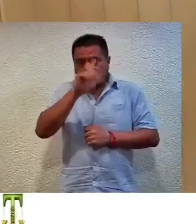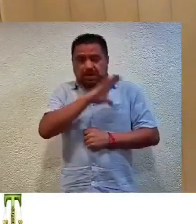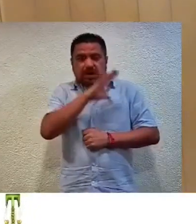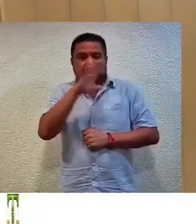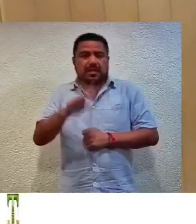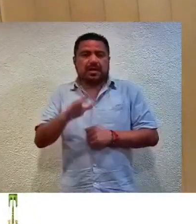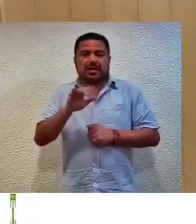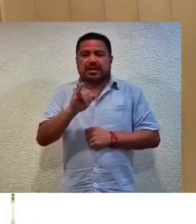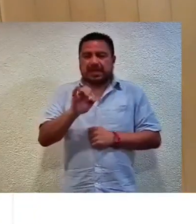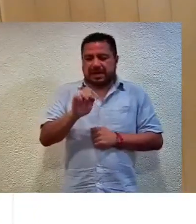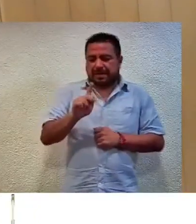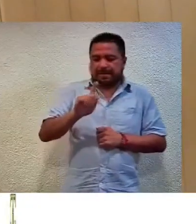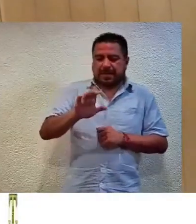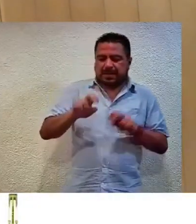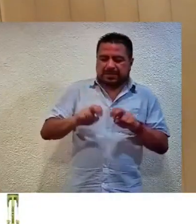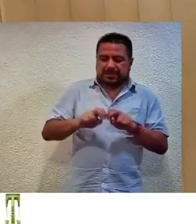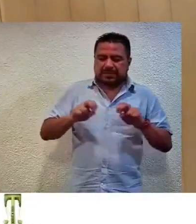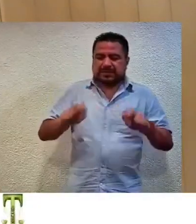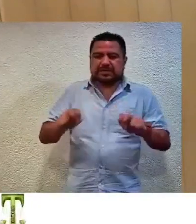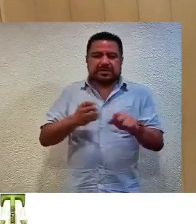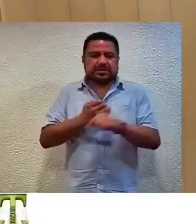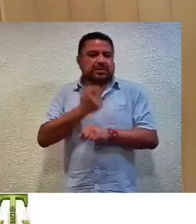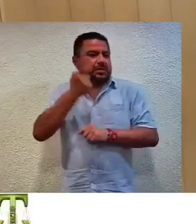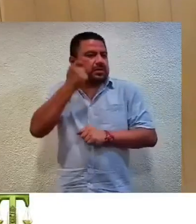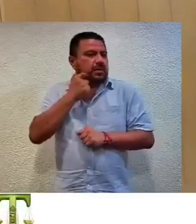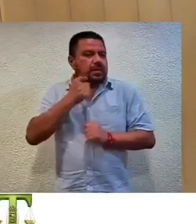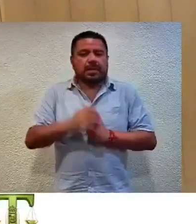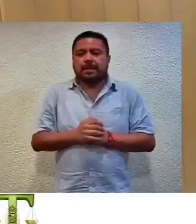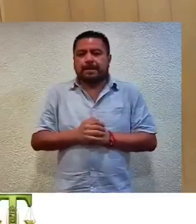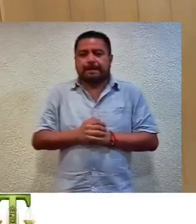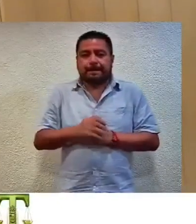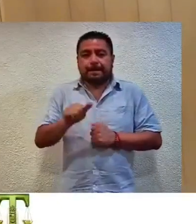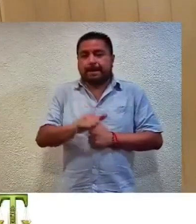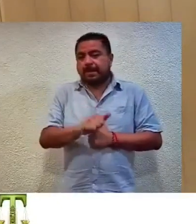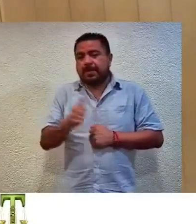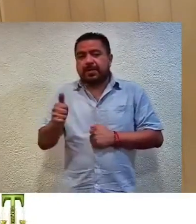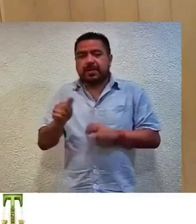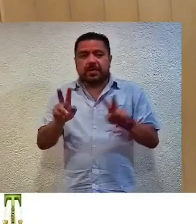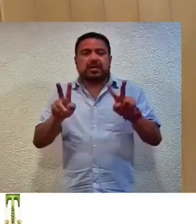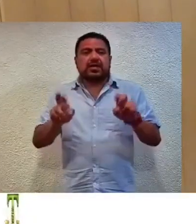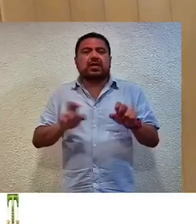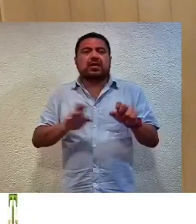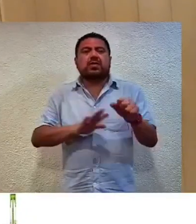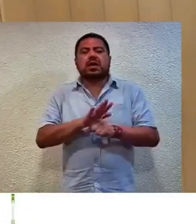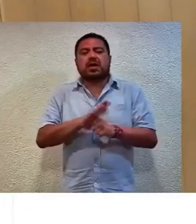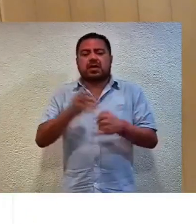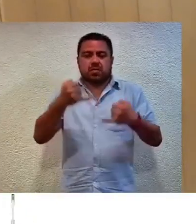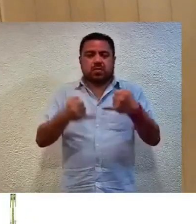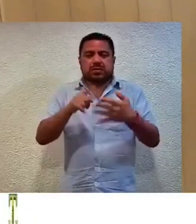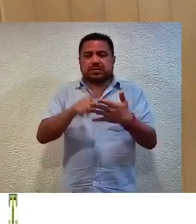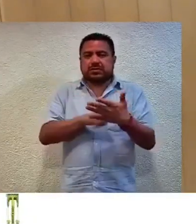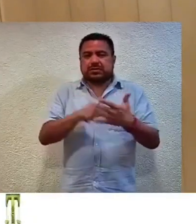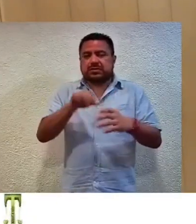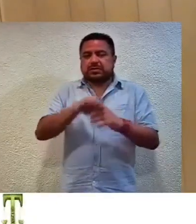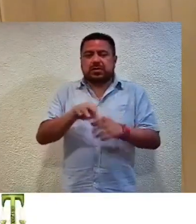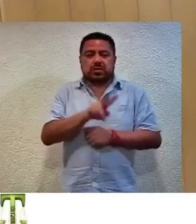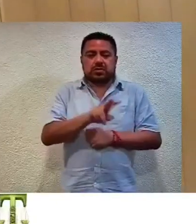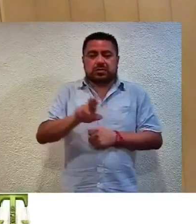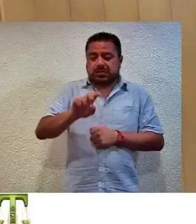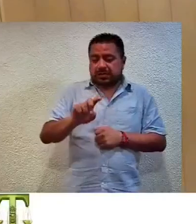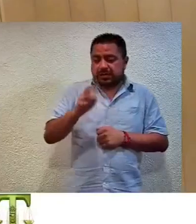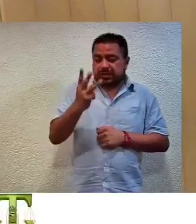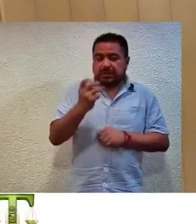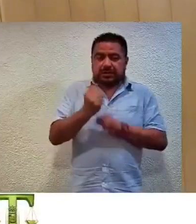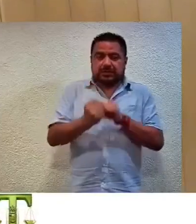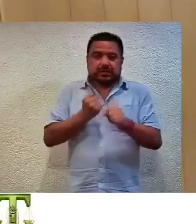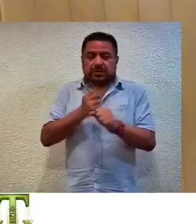Instituto Electoral y de Participación Ciudadana del Estado de Guerrero. El siguiente asunto se trata del juicio electoral ciudadano 233 de